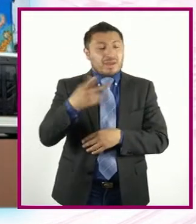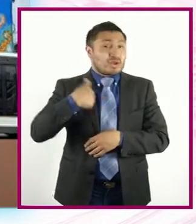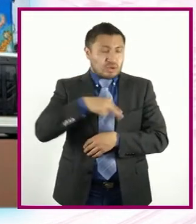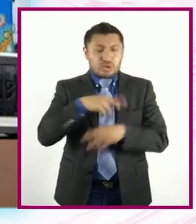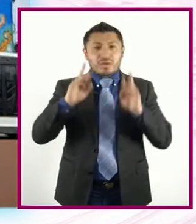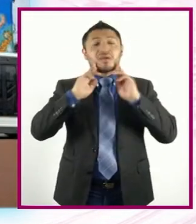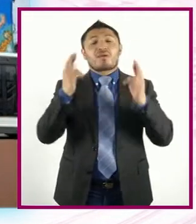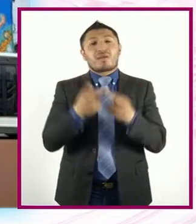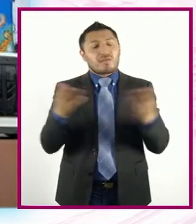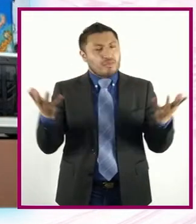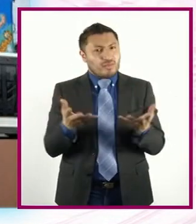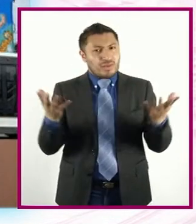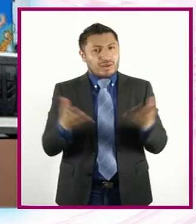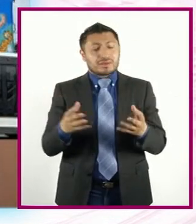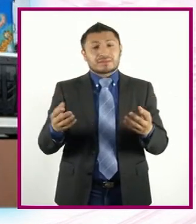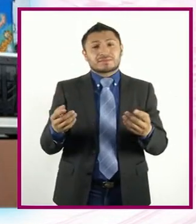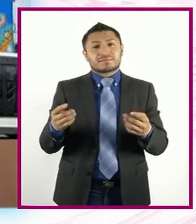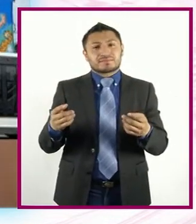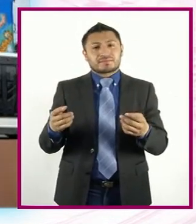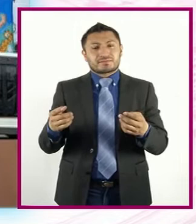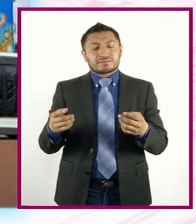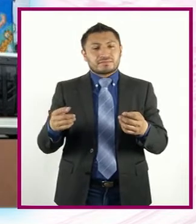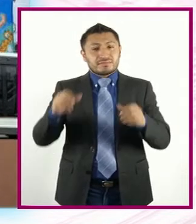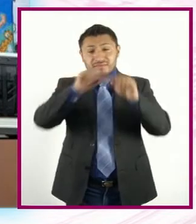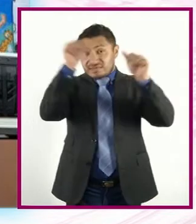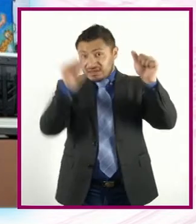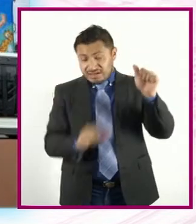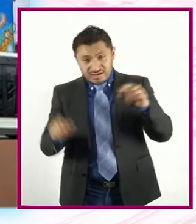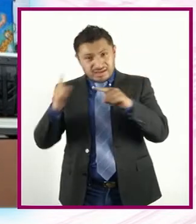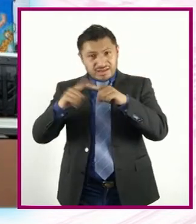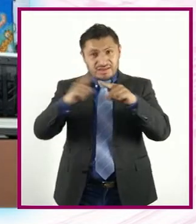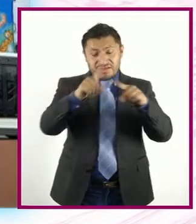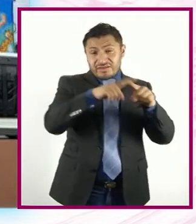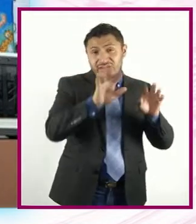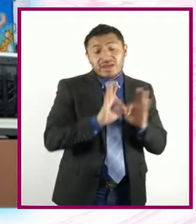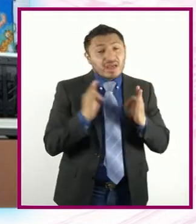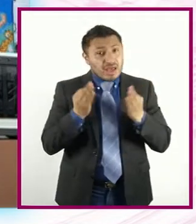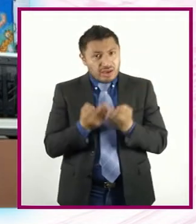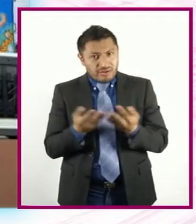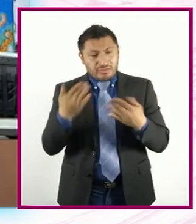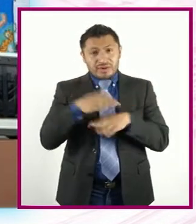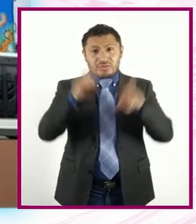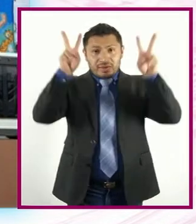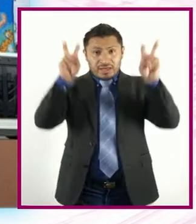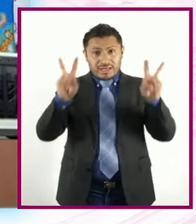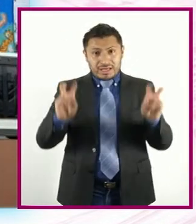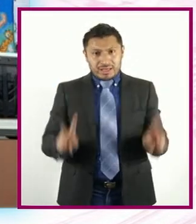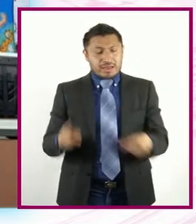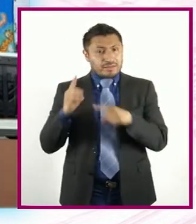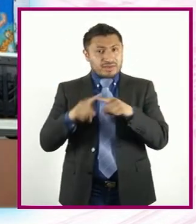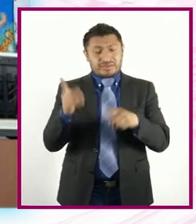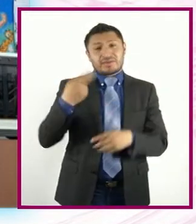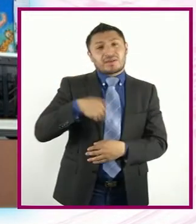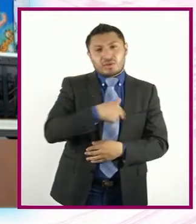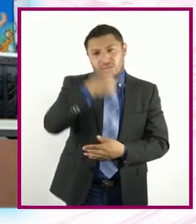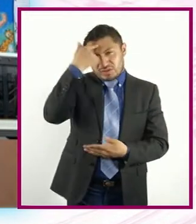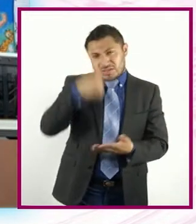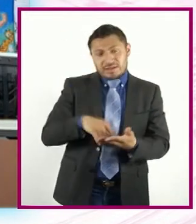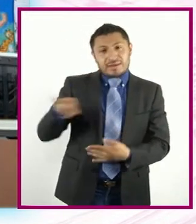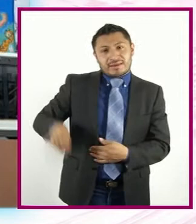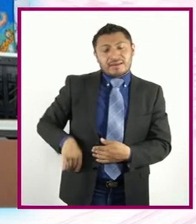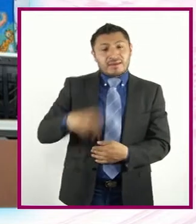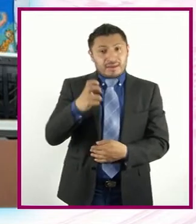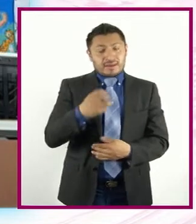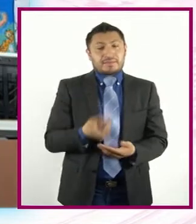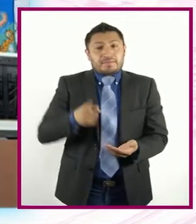Para poder crear Obras Alrededor De diferentes Temáticas Que nos llaman La atención Dentro de